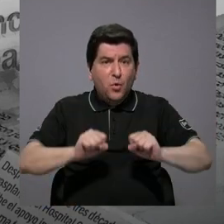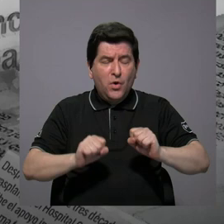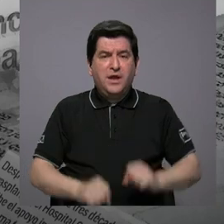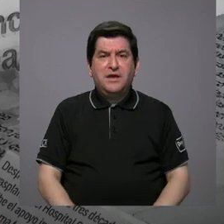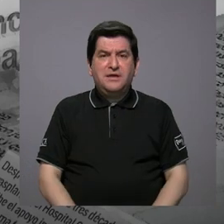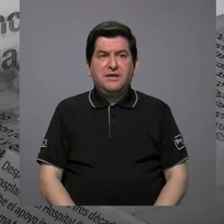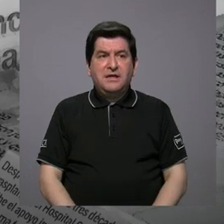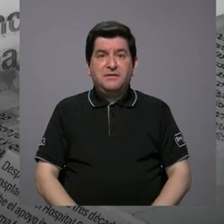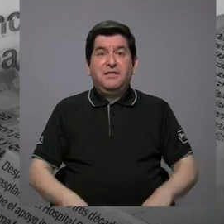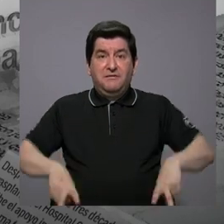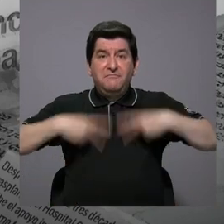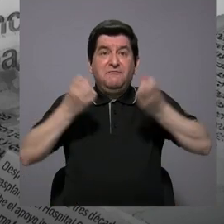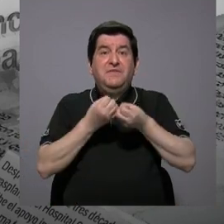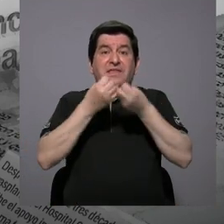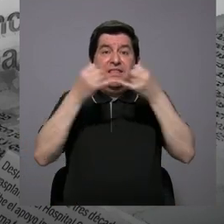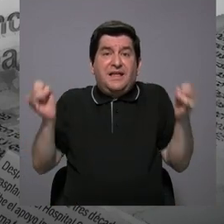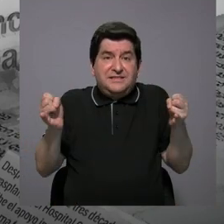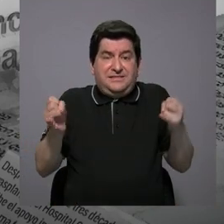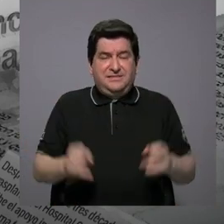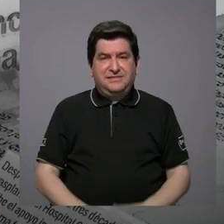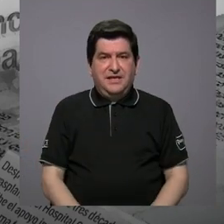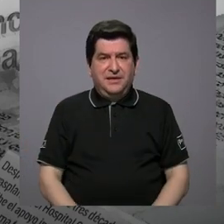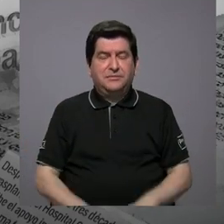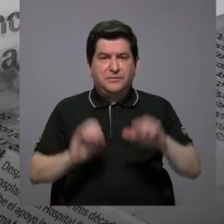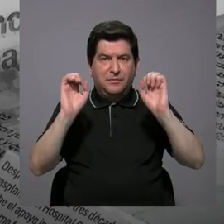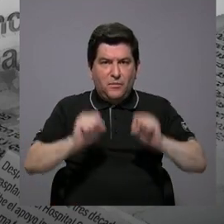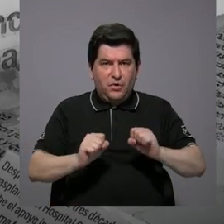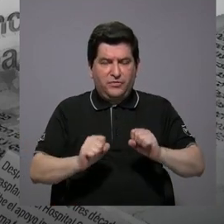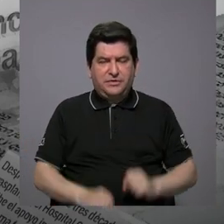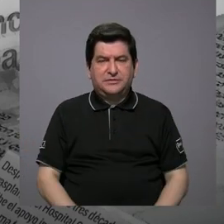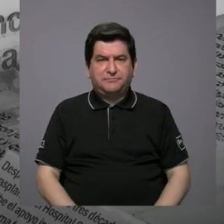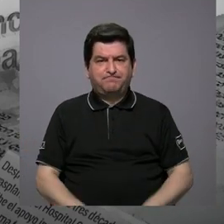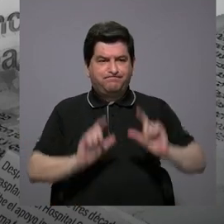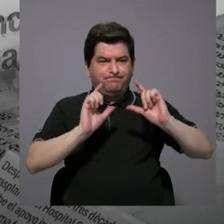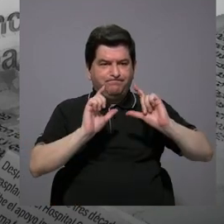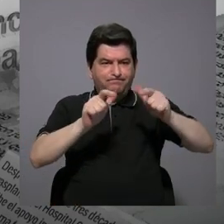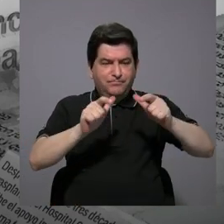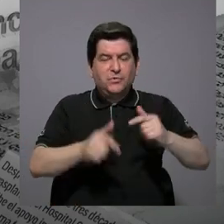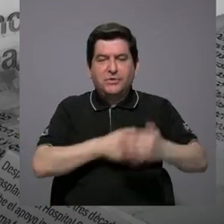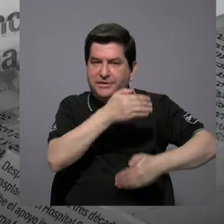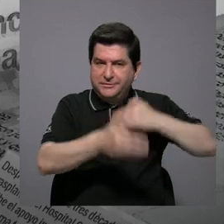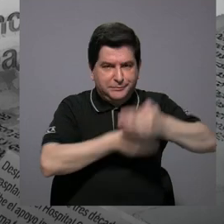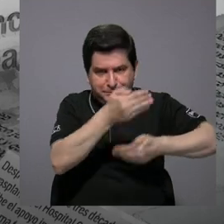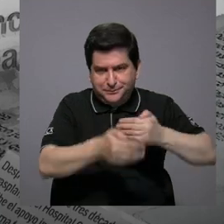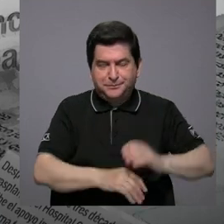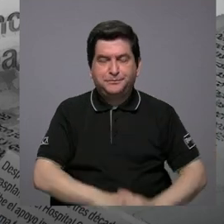recojan, sin que disponer de los residuos sólidos.